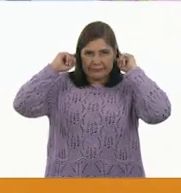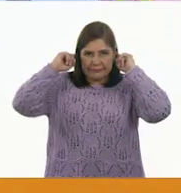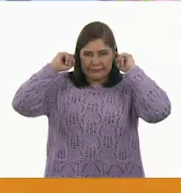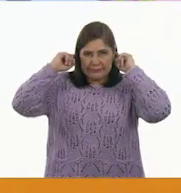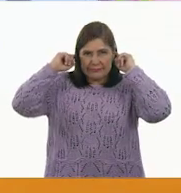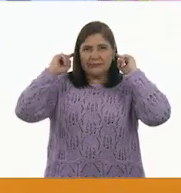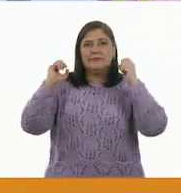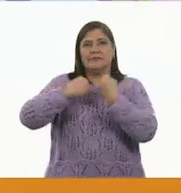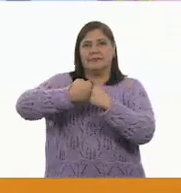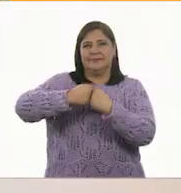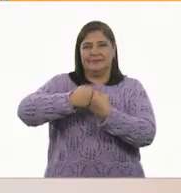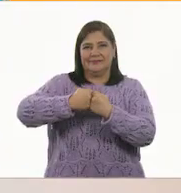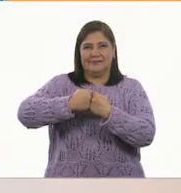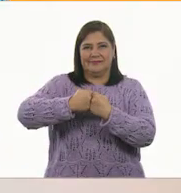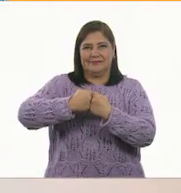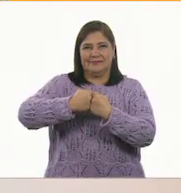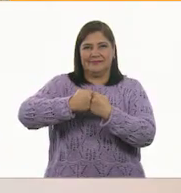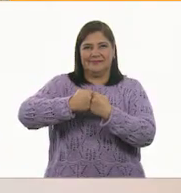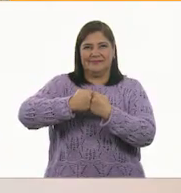Rodillas.